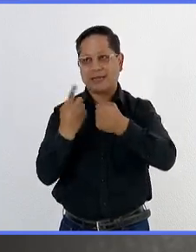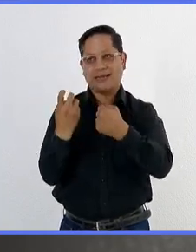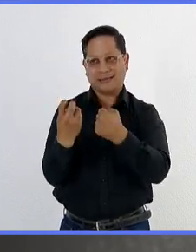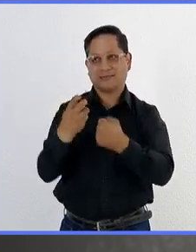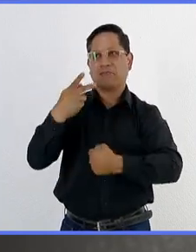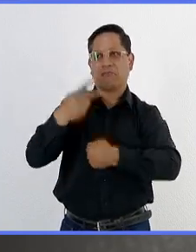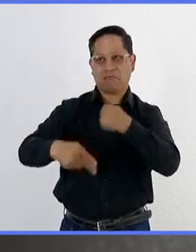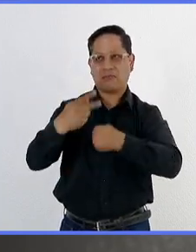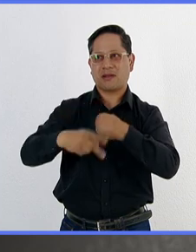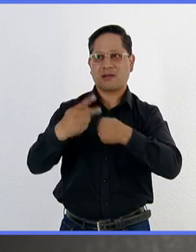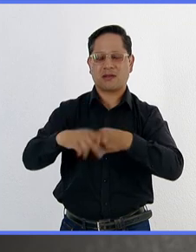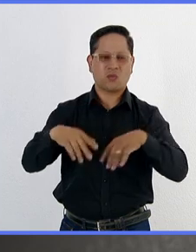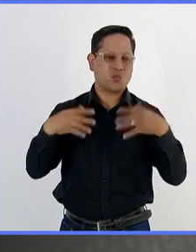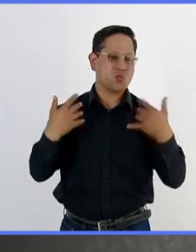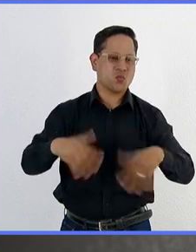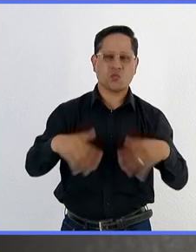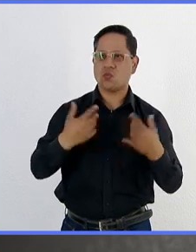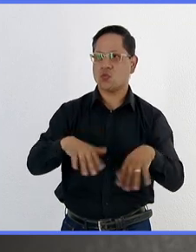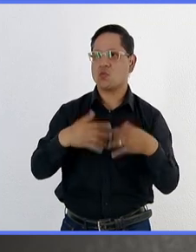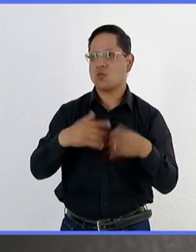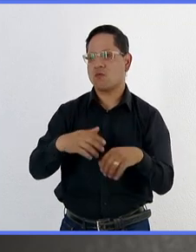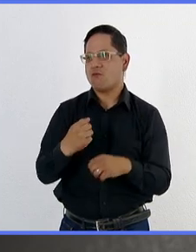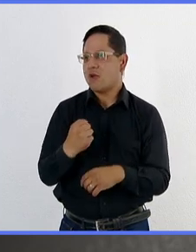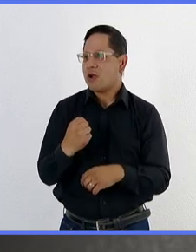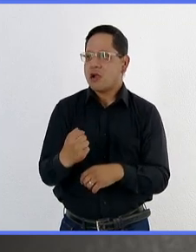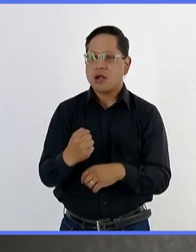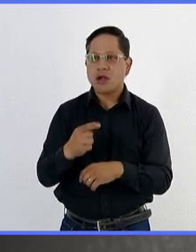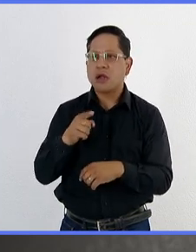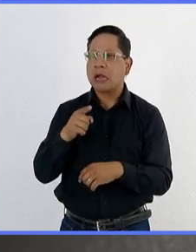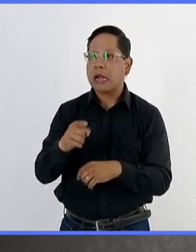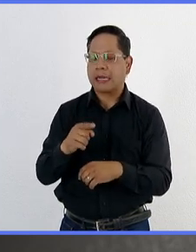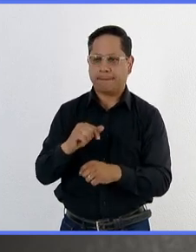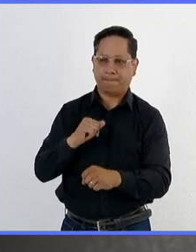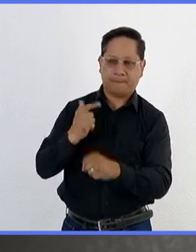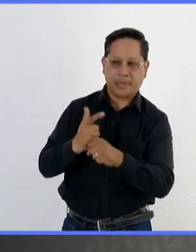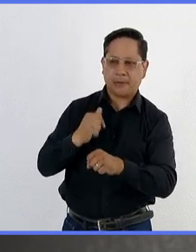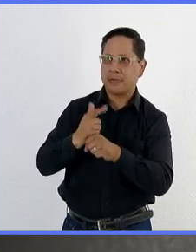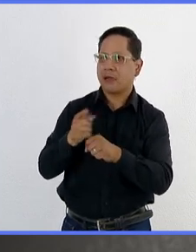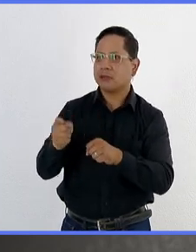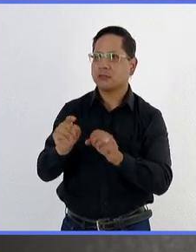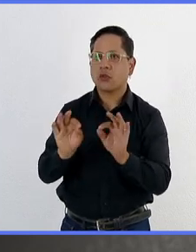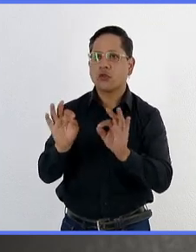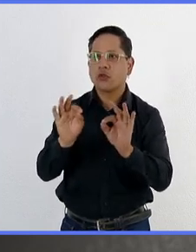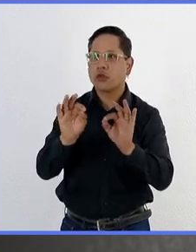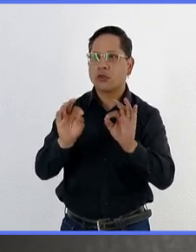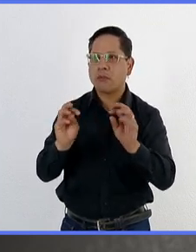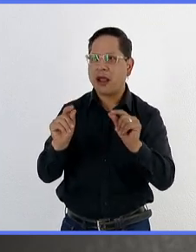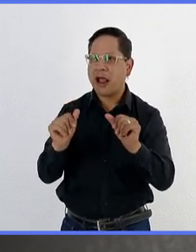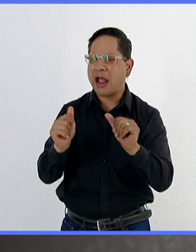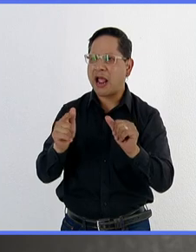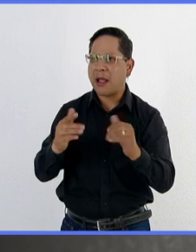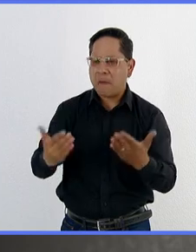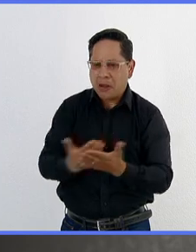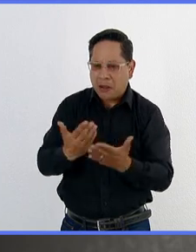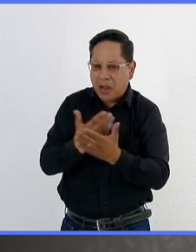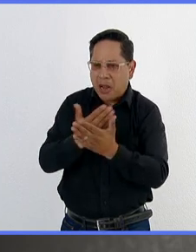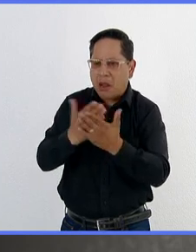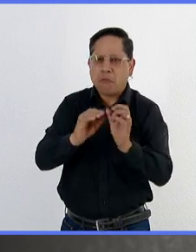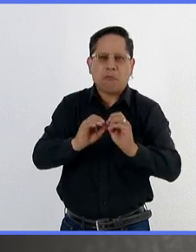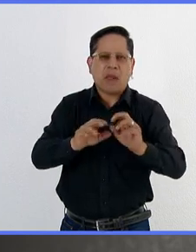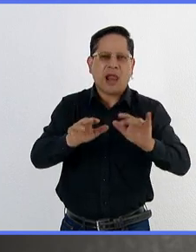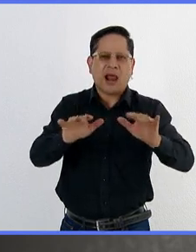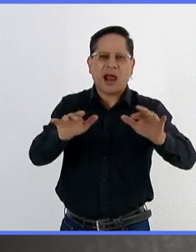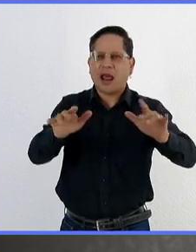Se han implementado acciones en Guatemala, sin embargo, por la velocidad de reproducción, de dispersión,